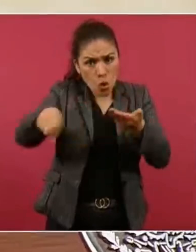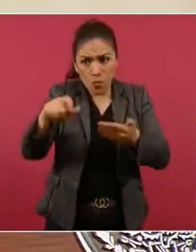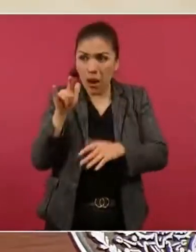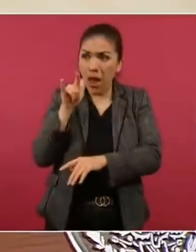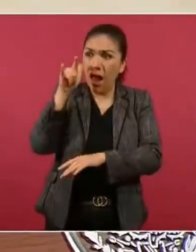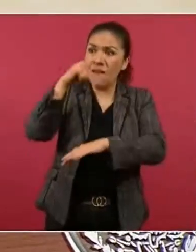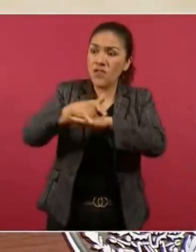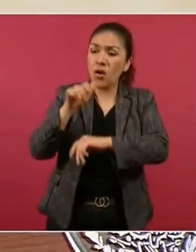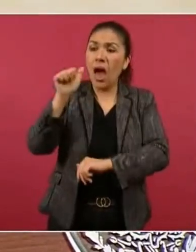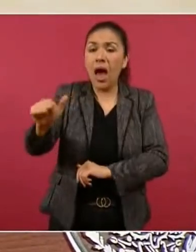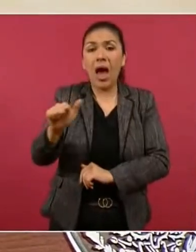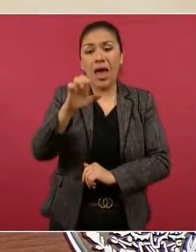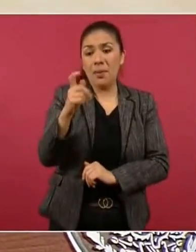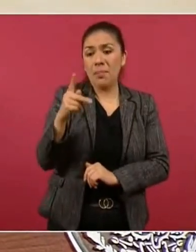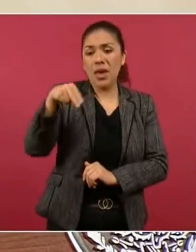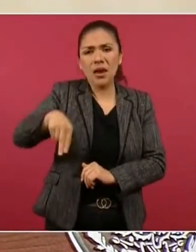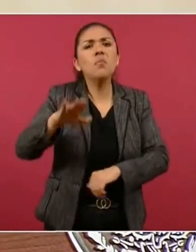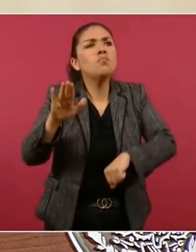a Peña?